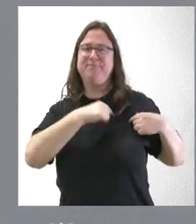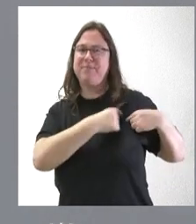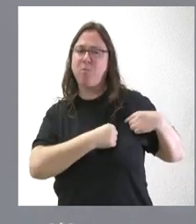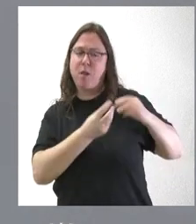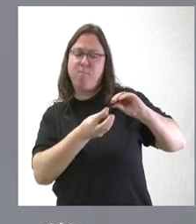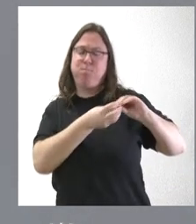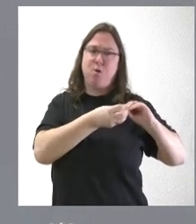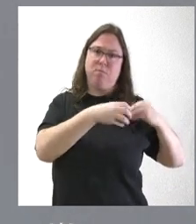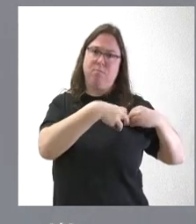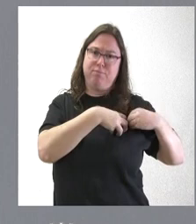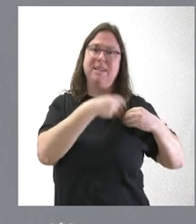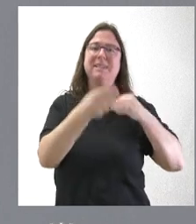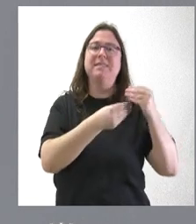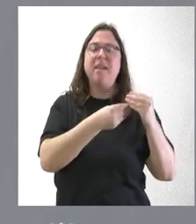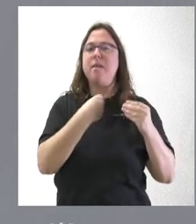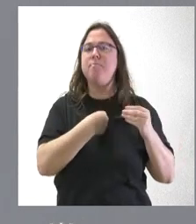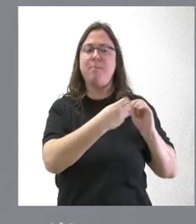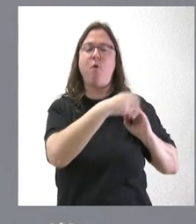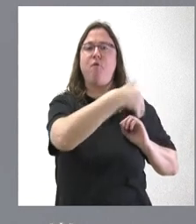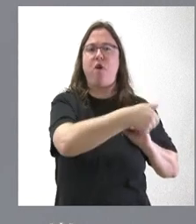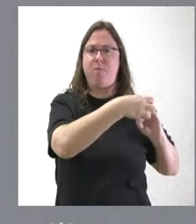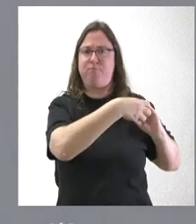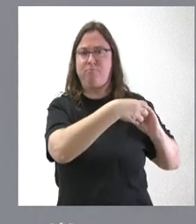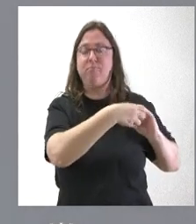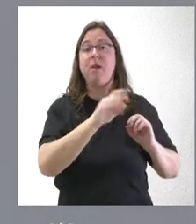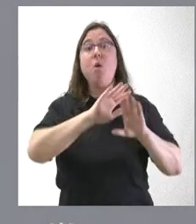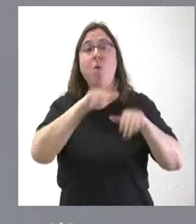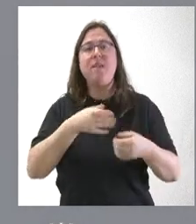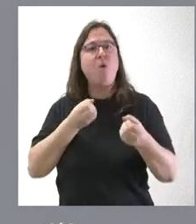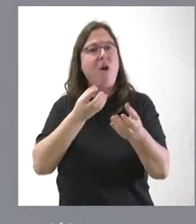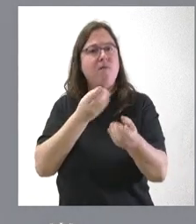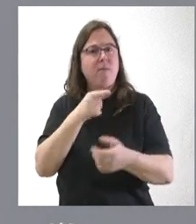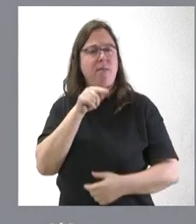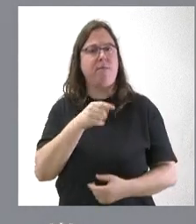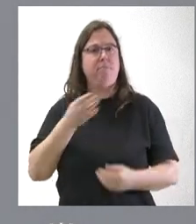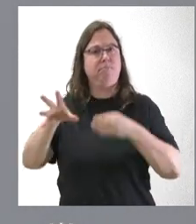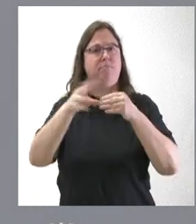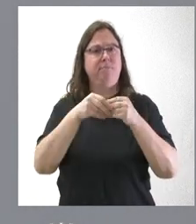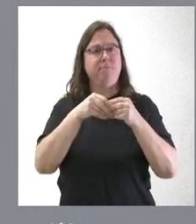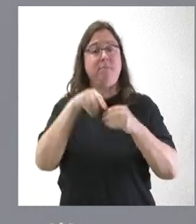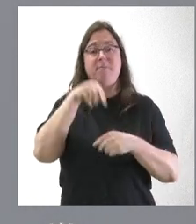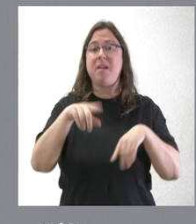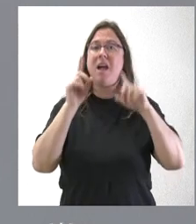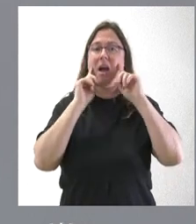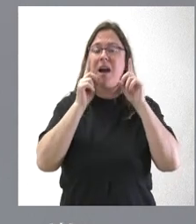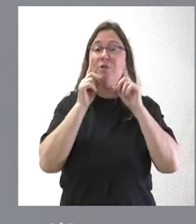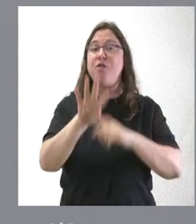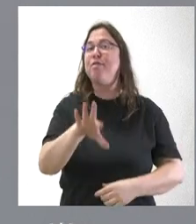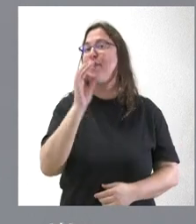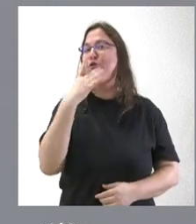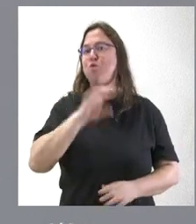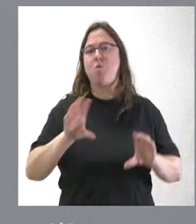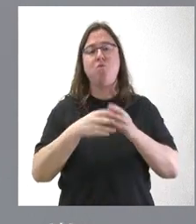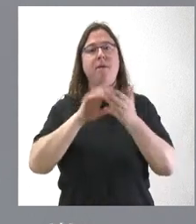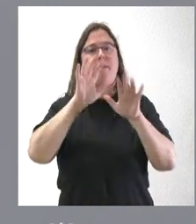implantes y se adquieren con los mismos. Una última información que les añado, también en este caso decisión de la Junta